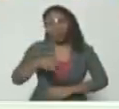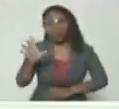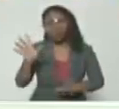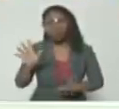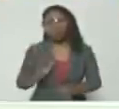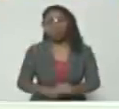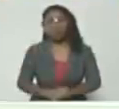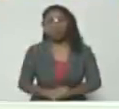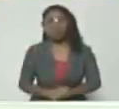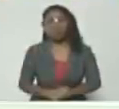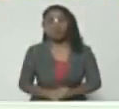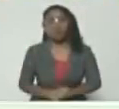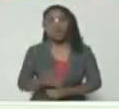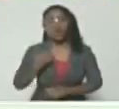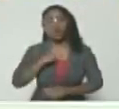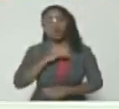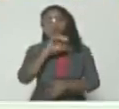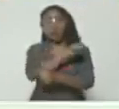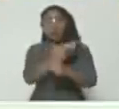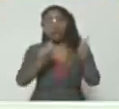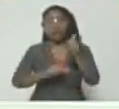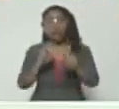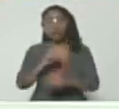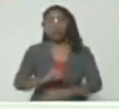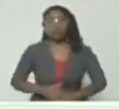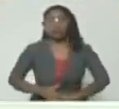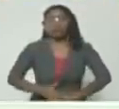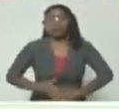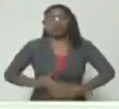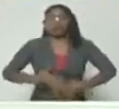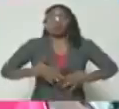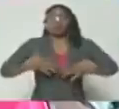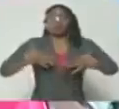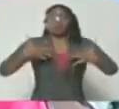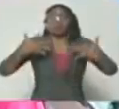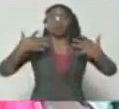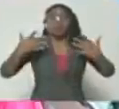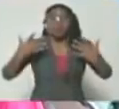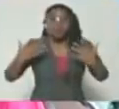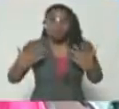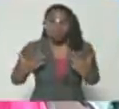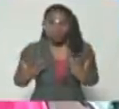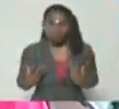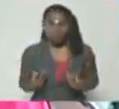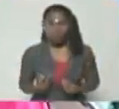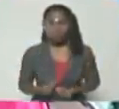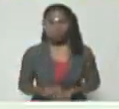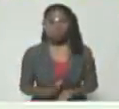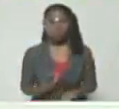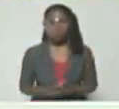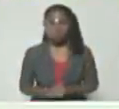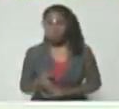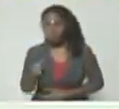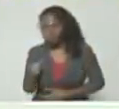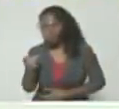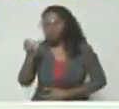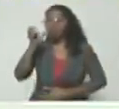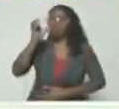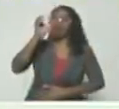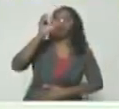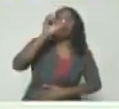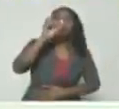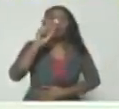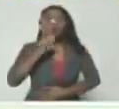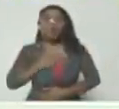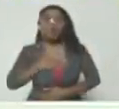Y nuestra vicepresidenta respiró profundo, tomó un vasito de agua y